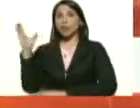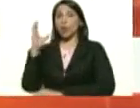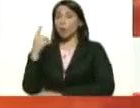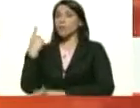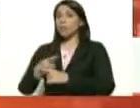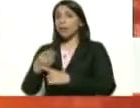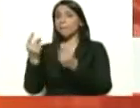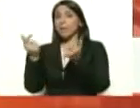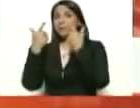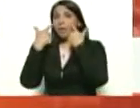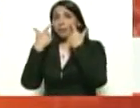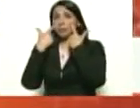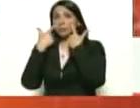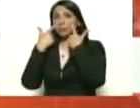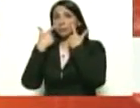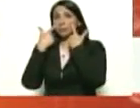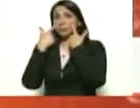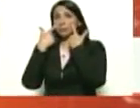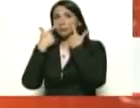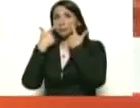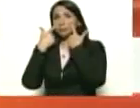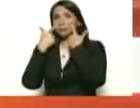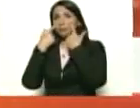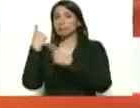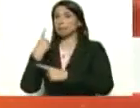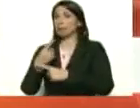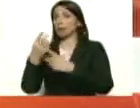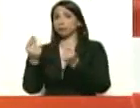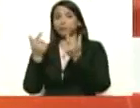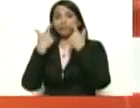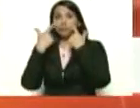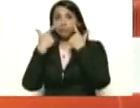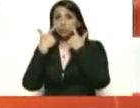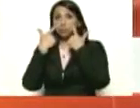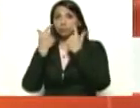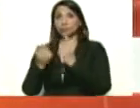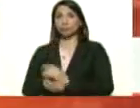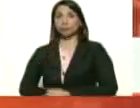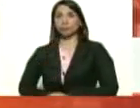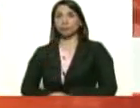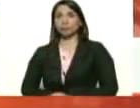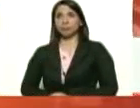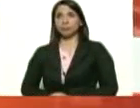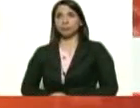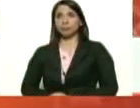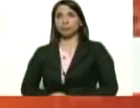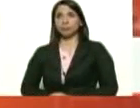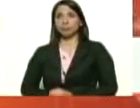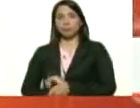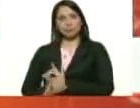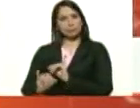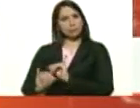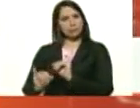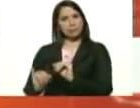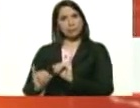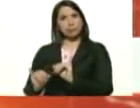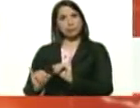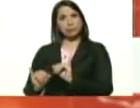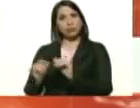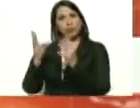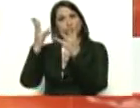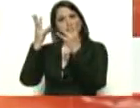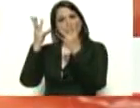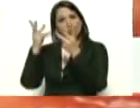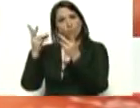pendiente. Hay que estar muy pendiente. Ya voy a dar los números,